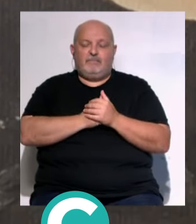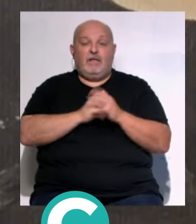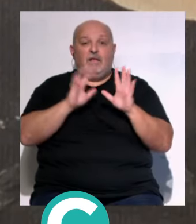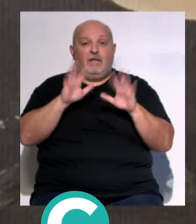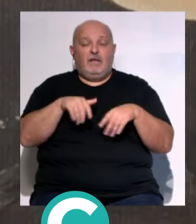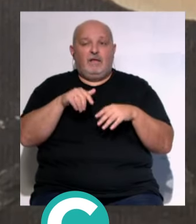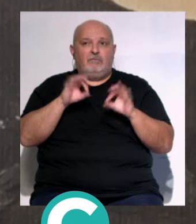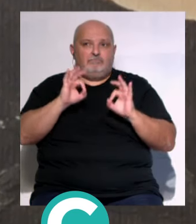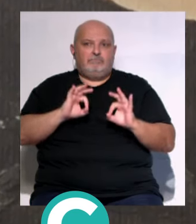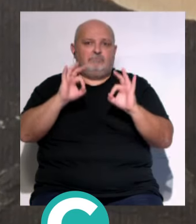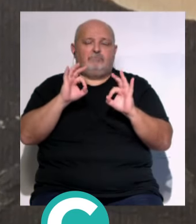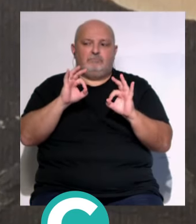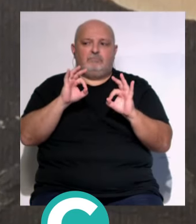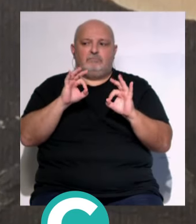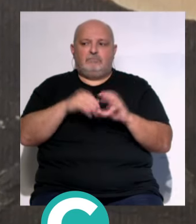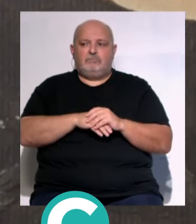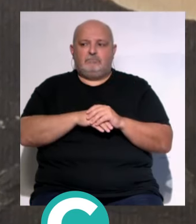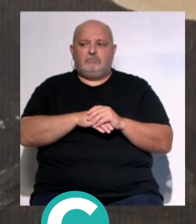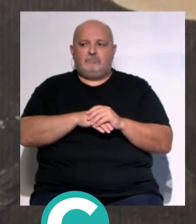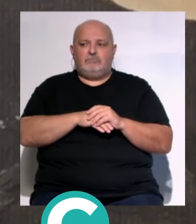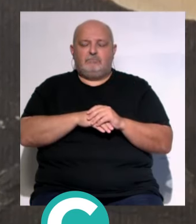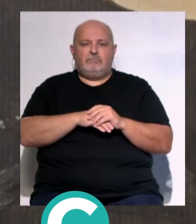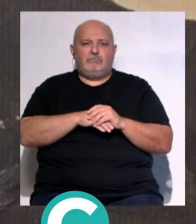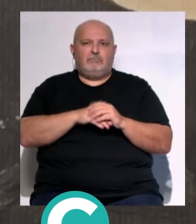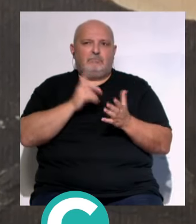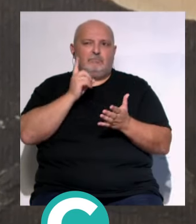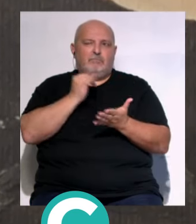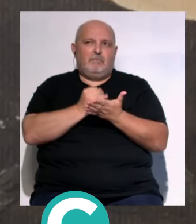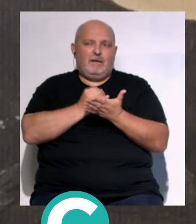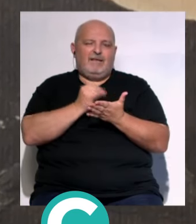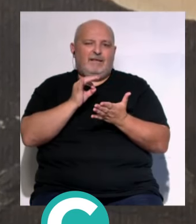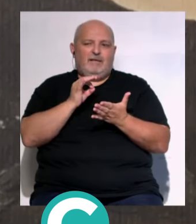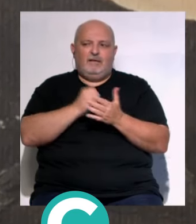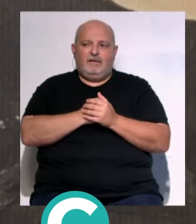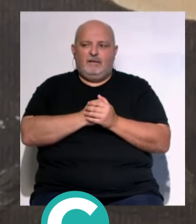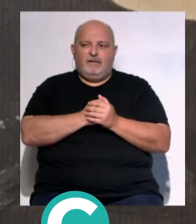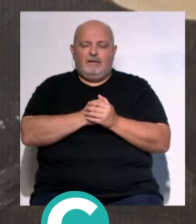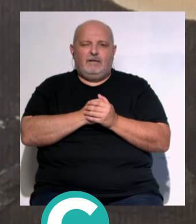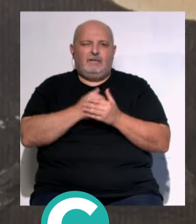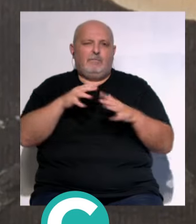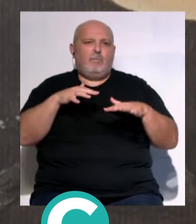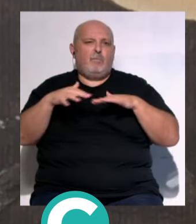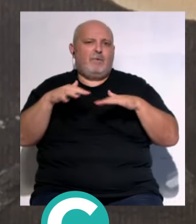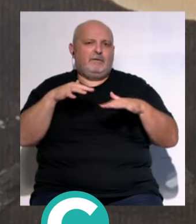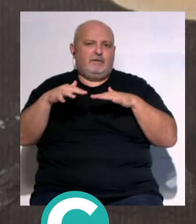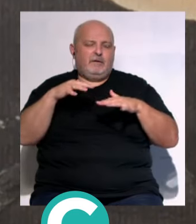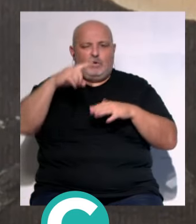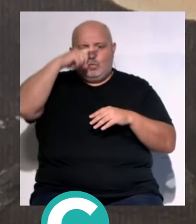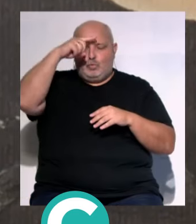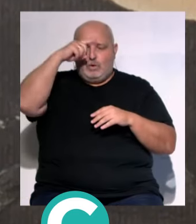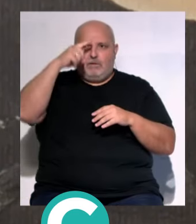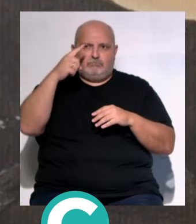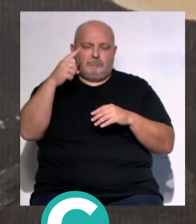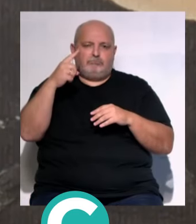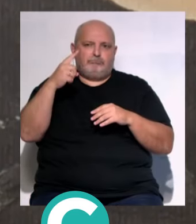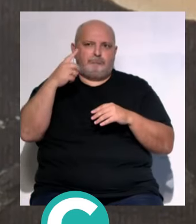Cádiz sea un piloto... ...en cuanto al movimiento de la cultura... ...y que